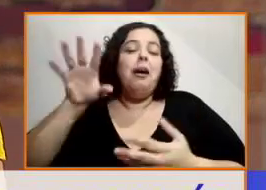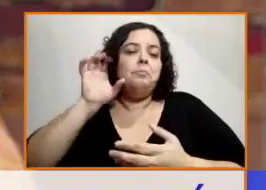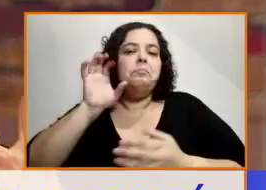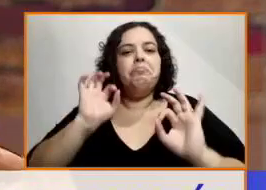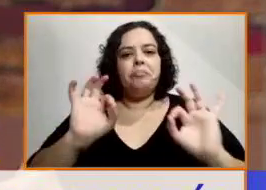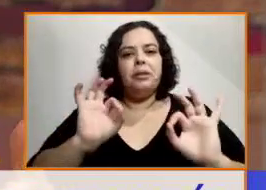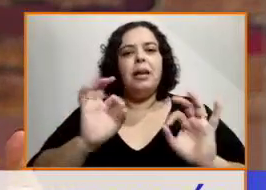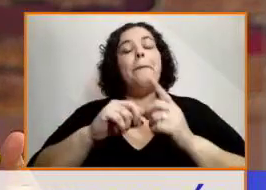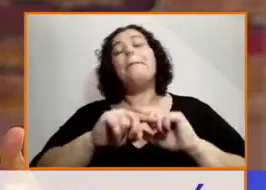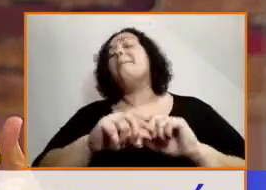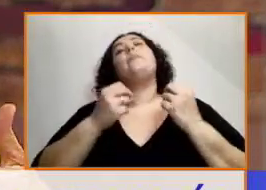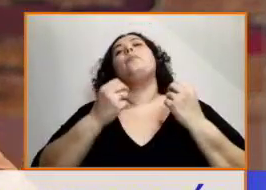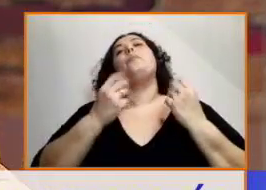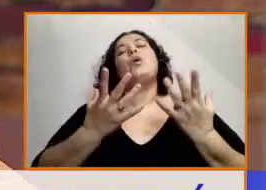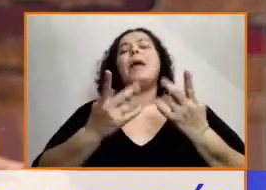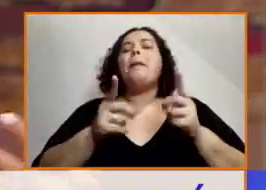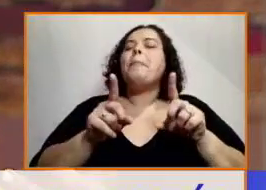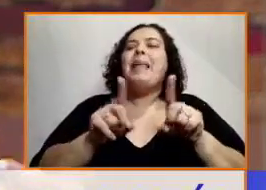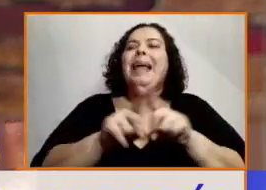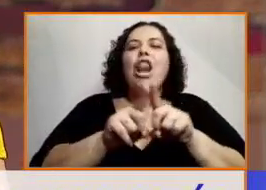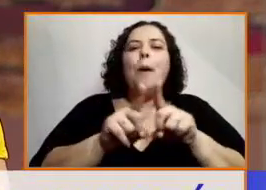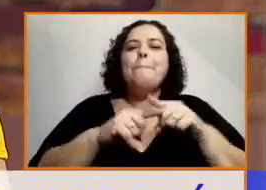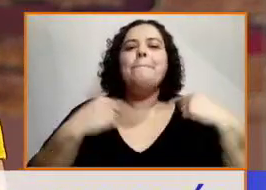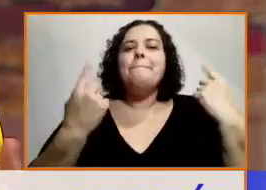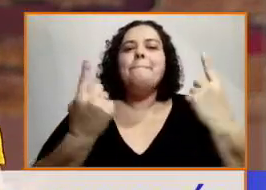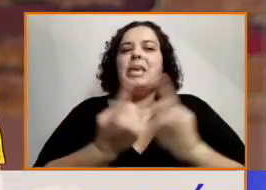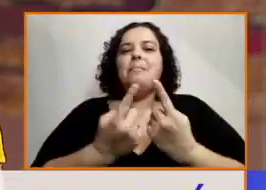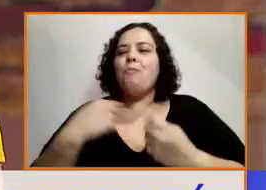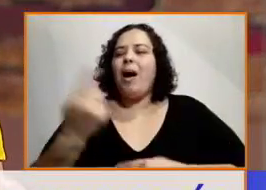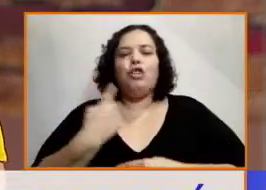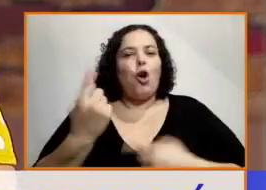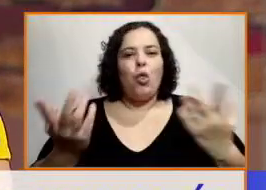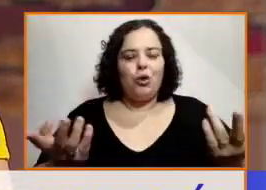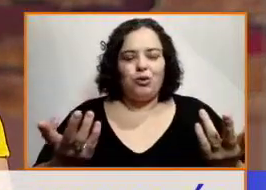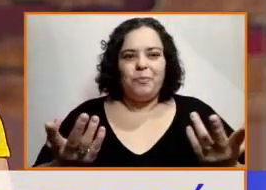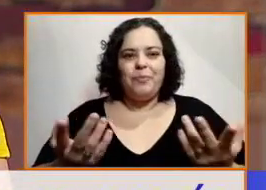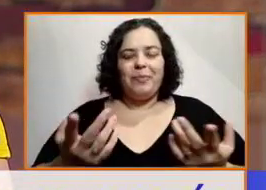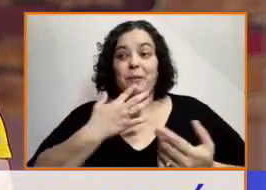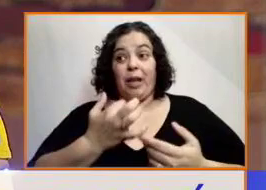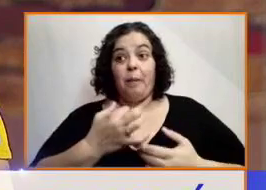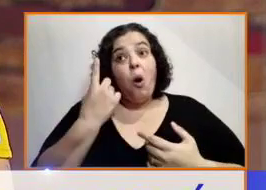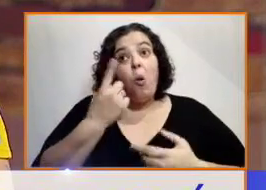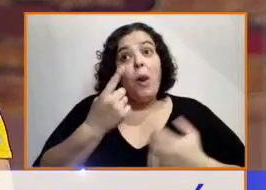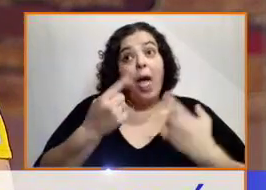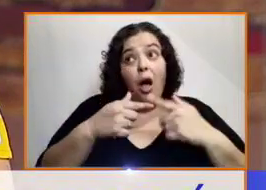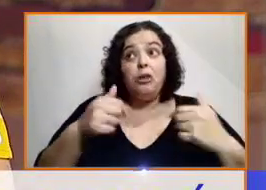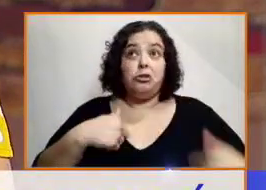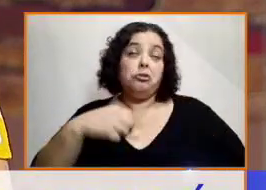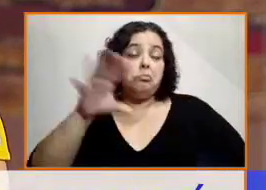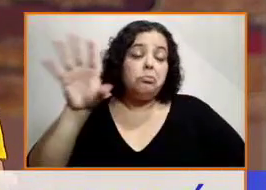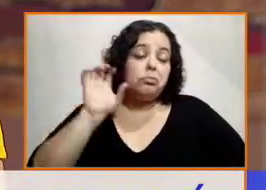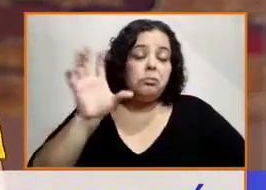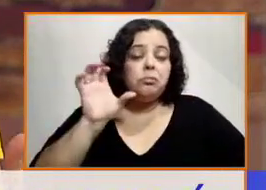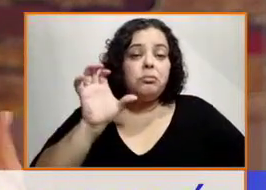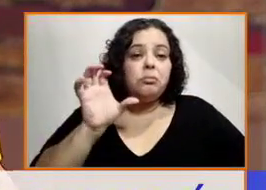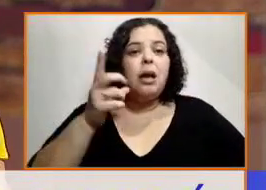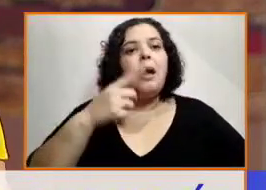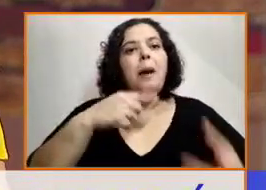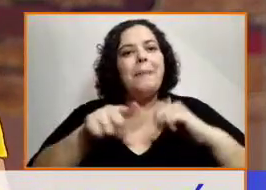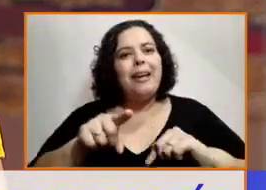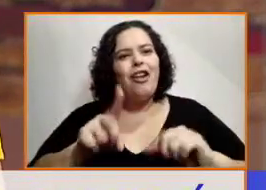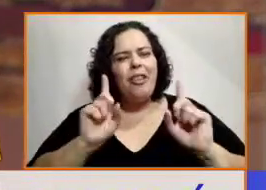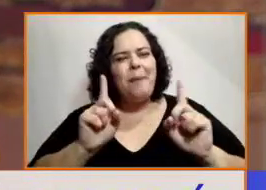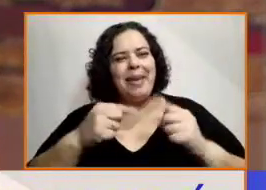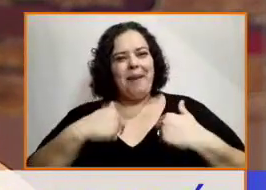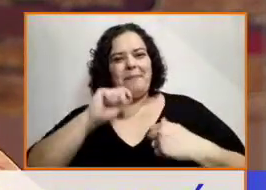una cosa es la lectura y otra cosa es escuchar. Yo creo que también tenemos la opción del audiolibro nosotros. Claro. Pero el ejercicio